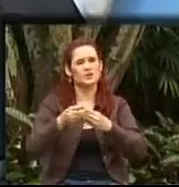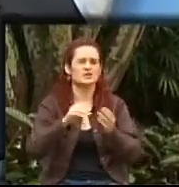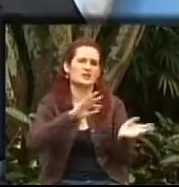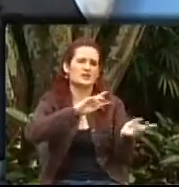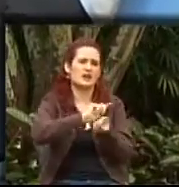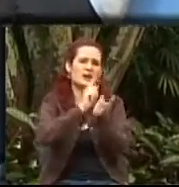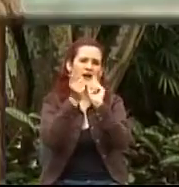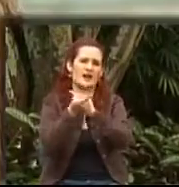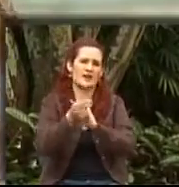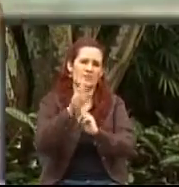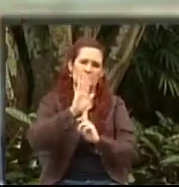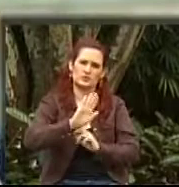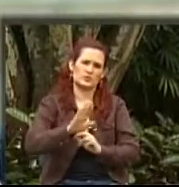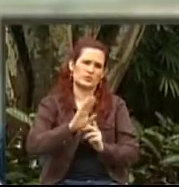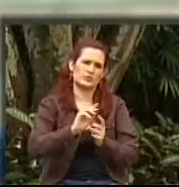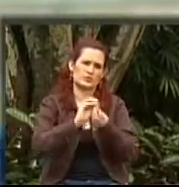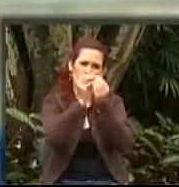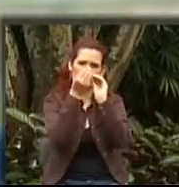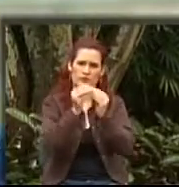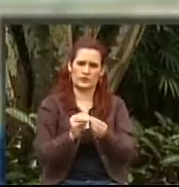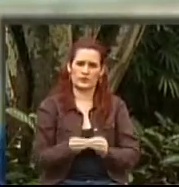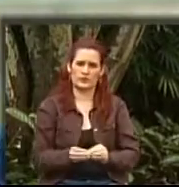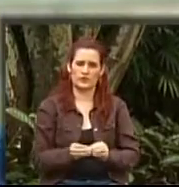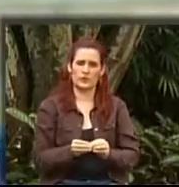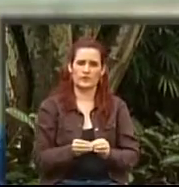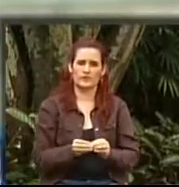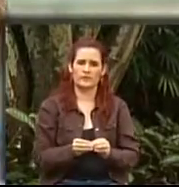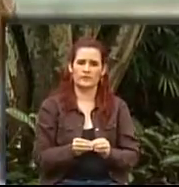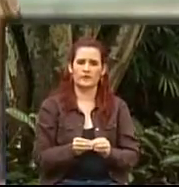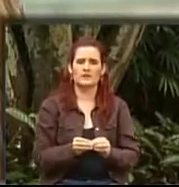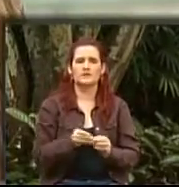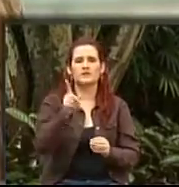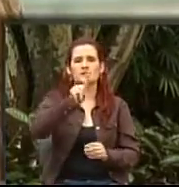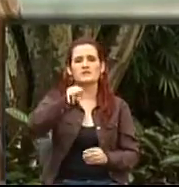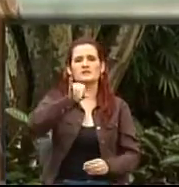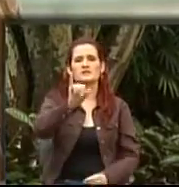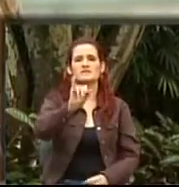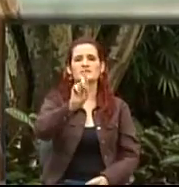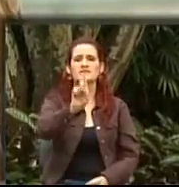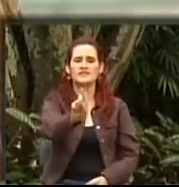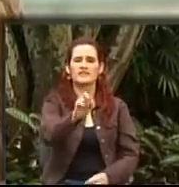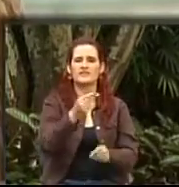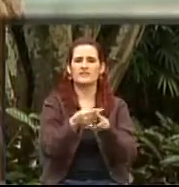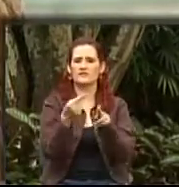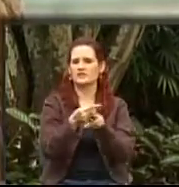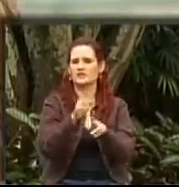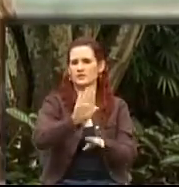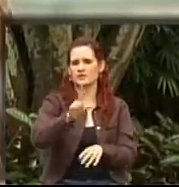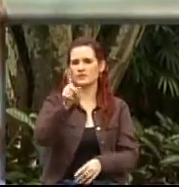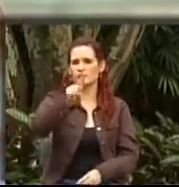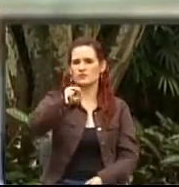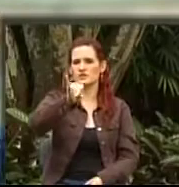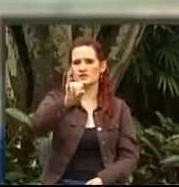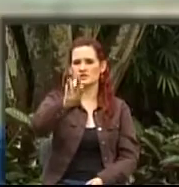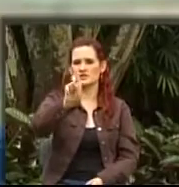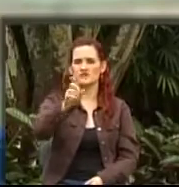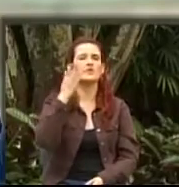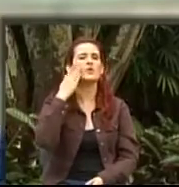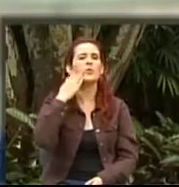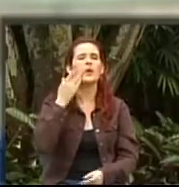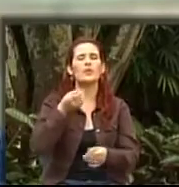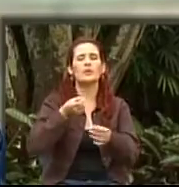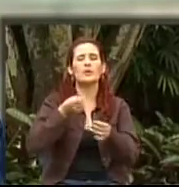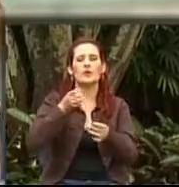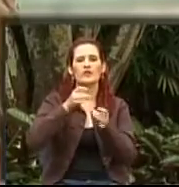mucho más científica que es la clasificación internacional del funcionamiento, CIF. Se terminó, finalizando 2009,